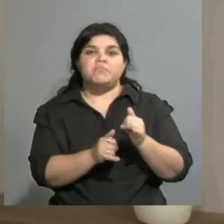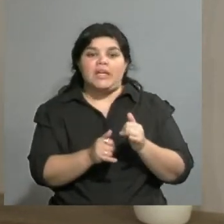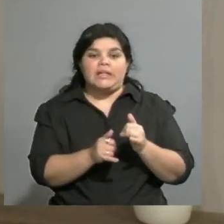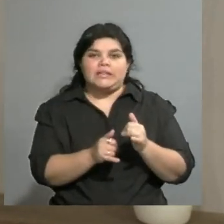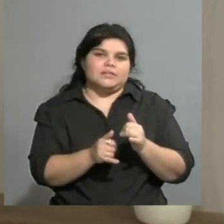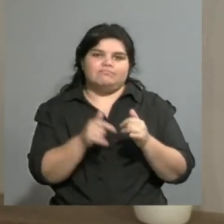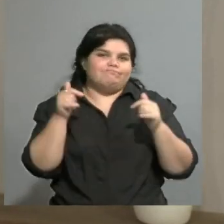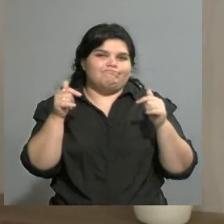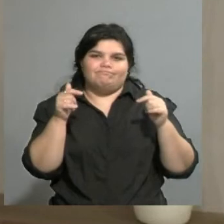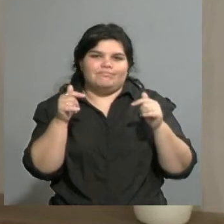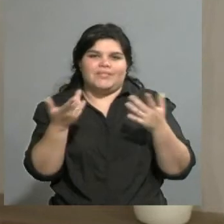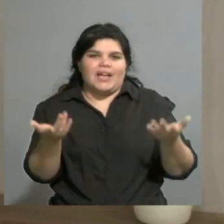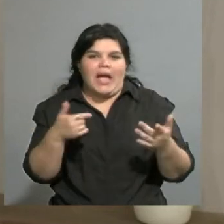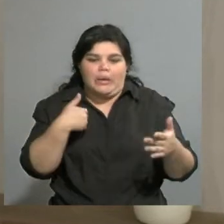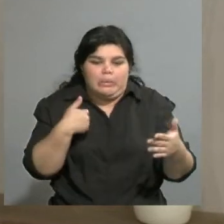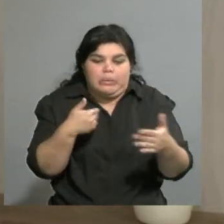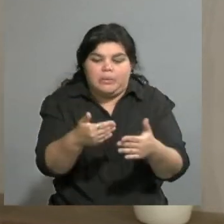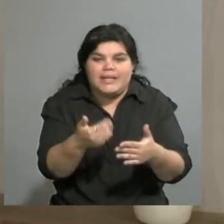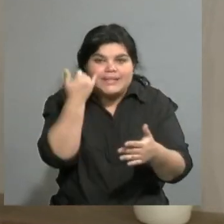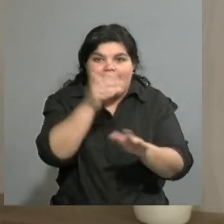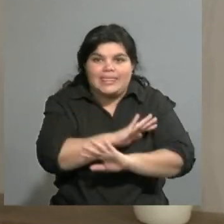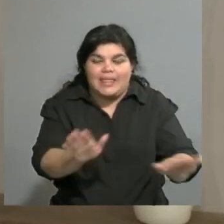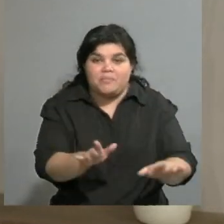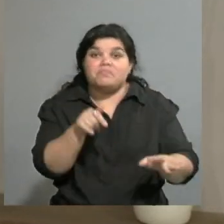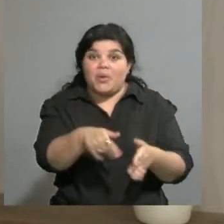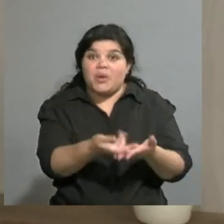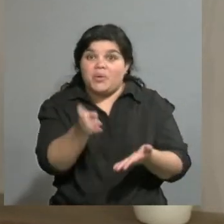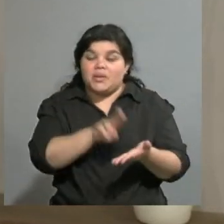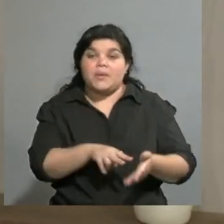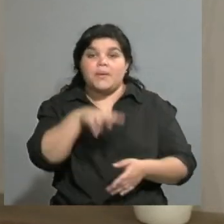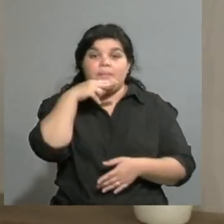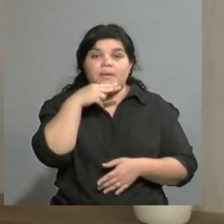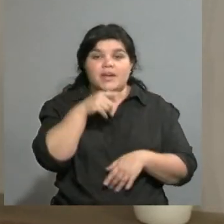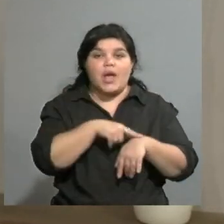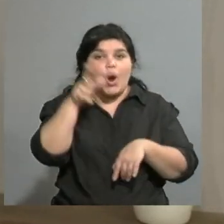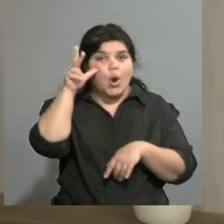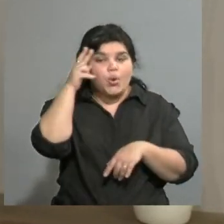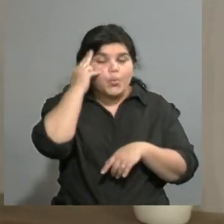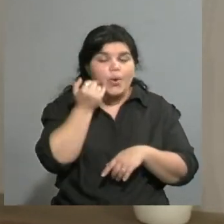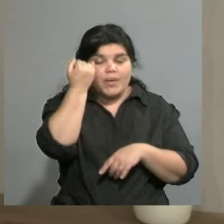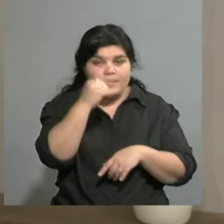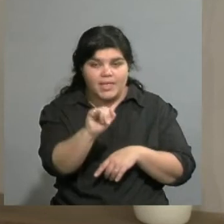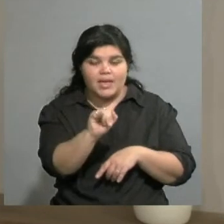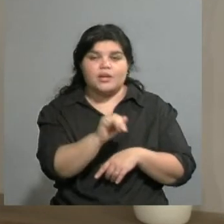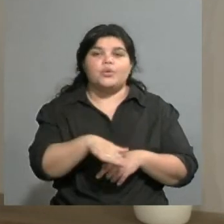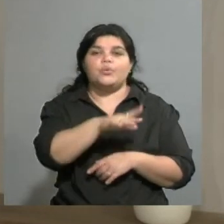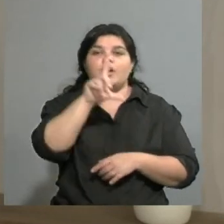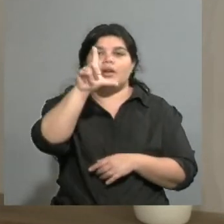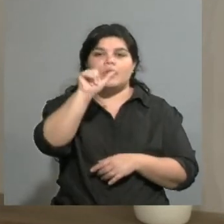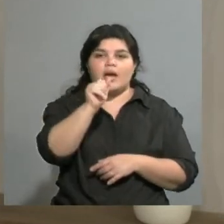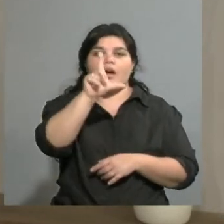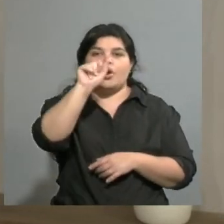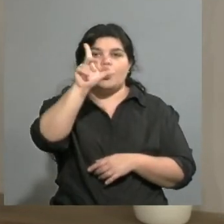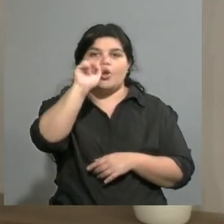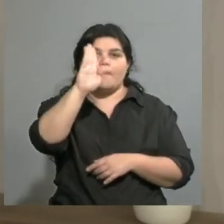funciones de este fin de semana. Repasamos entonces, viernes 21 a 30 horas, ahí en la Colombina, en Balcarce 220 de Godoy Cruz y después